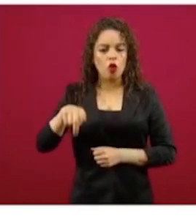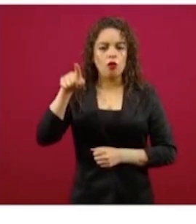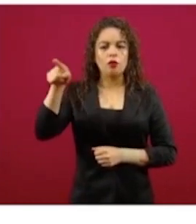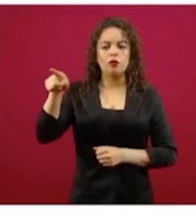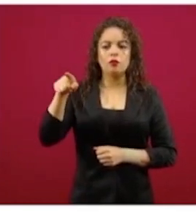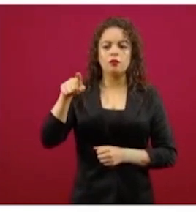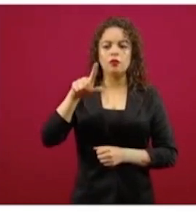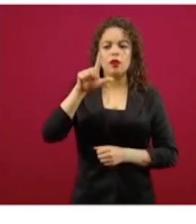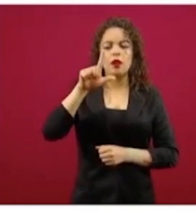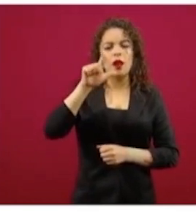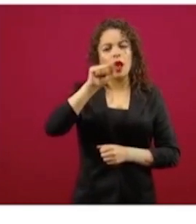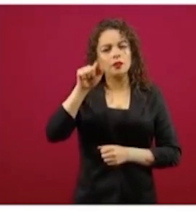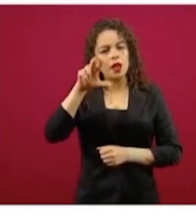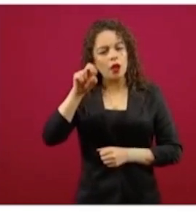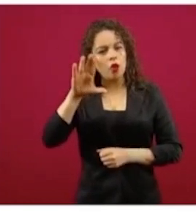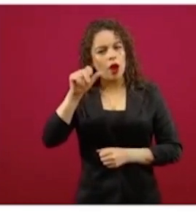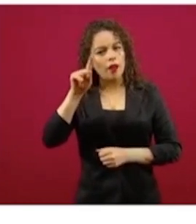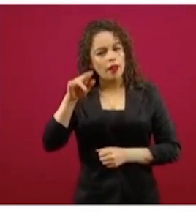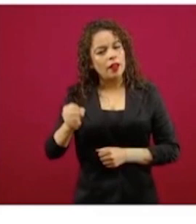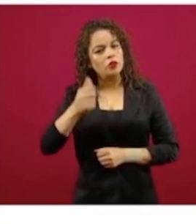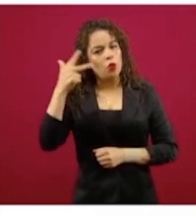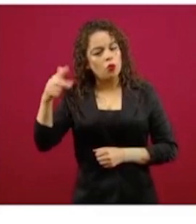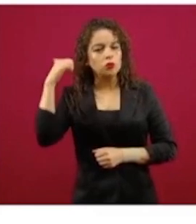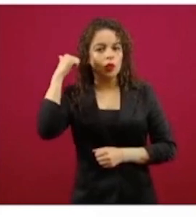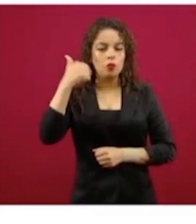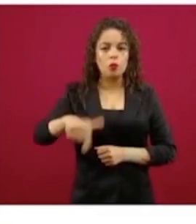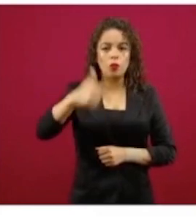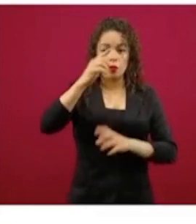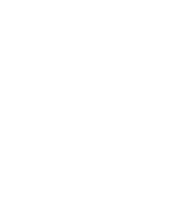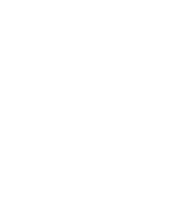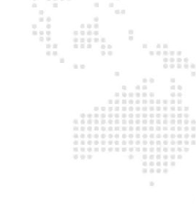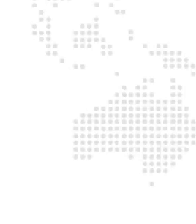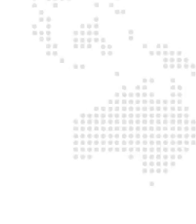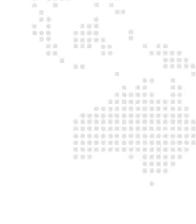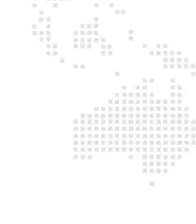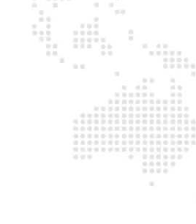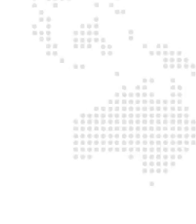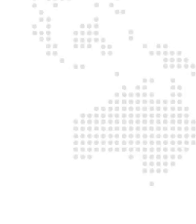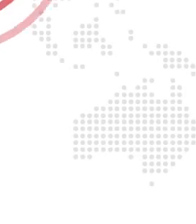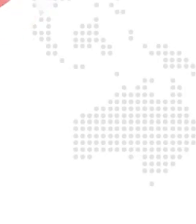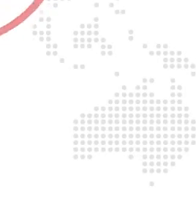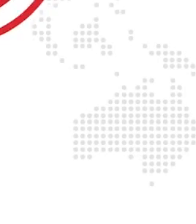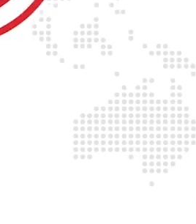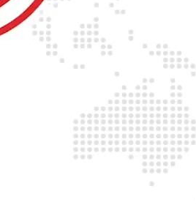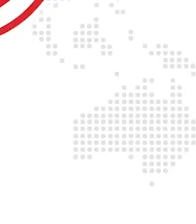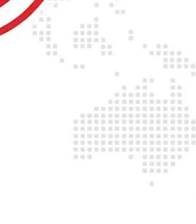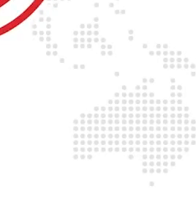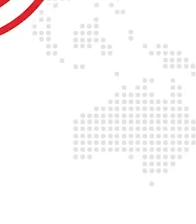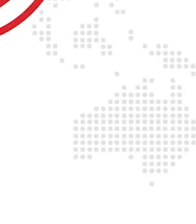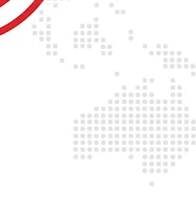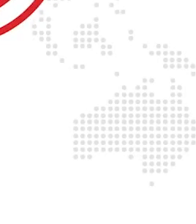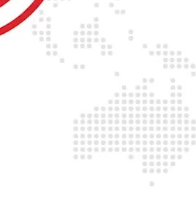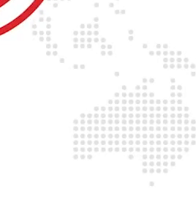Lázaro Cárdenas 8 y en Acapulco 12. En total, doscientos cuarenta y nueve. La Pesca en Ciudad